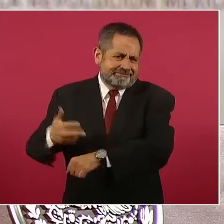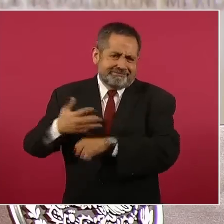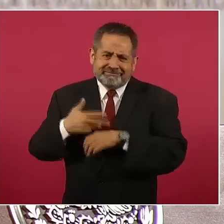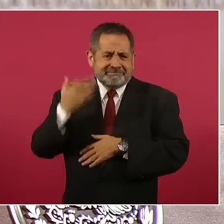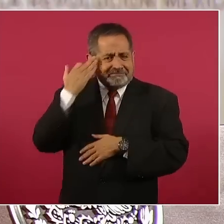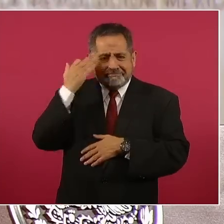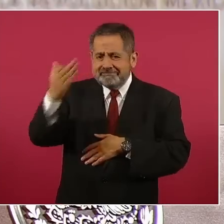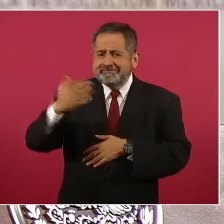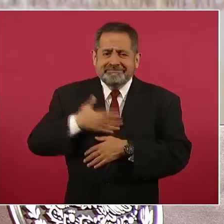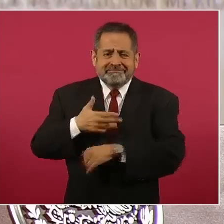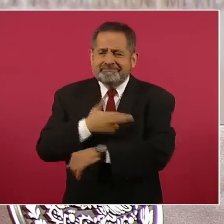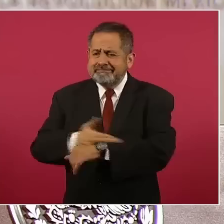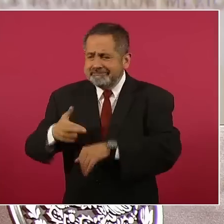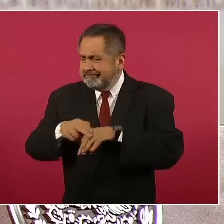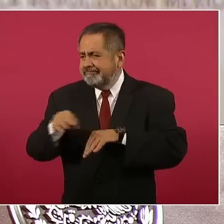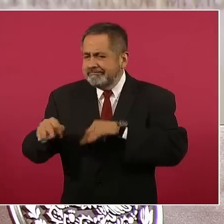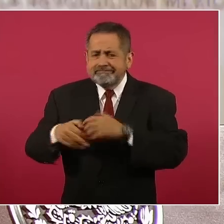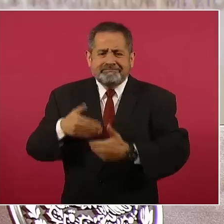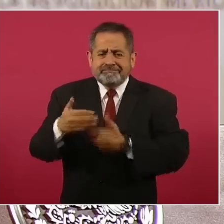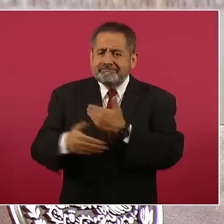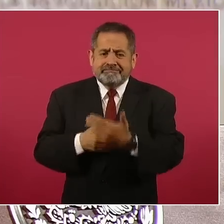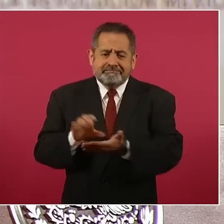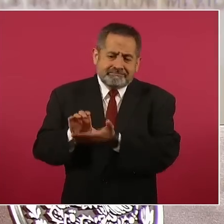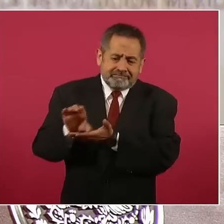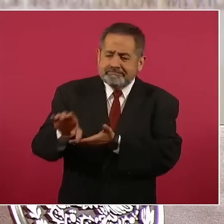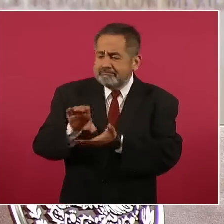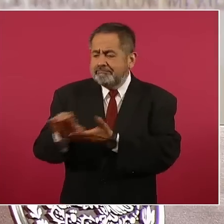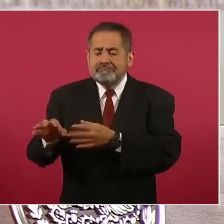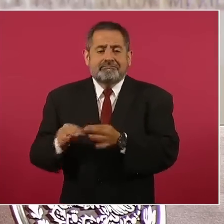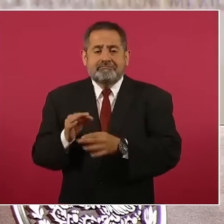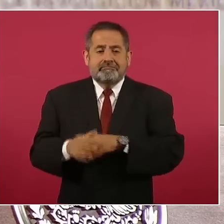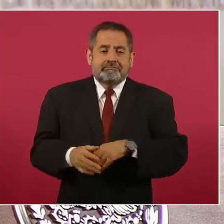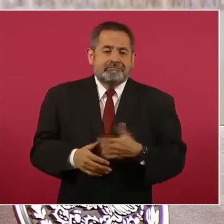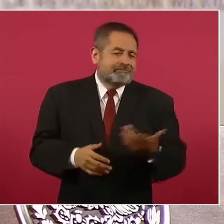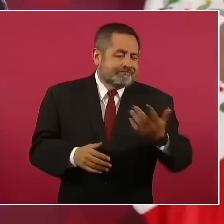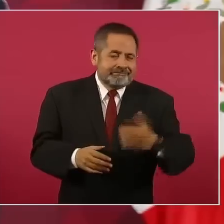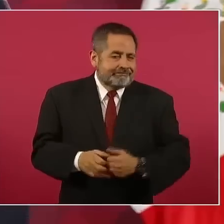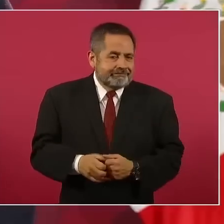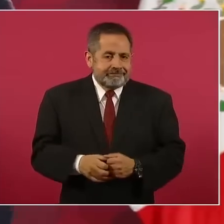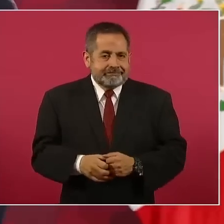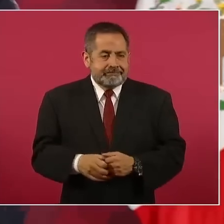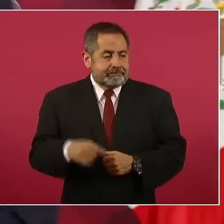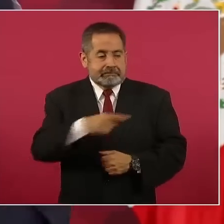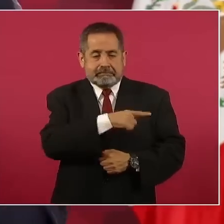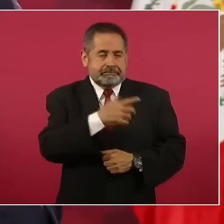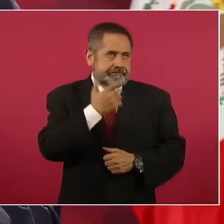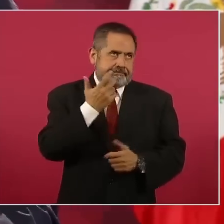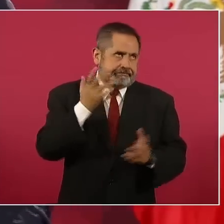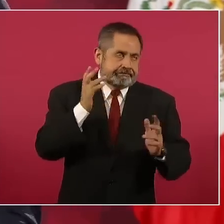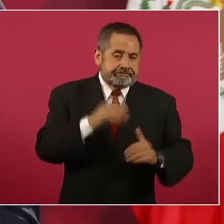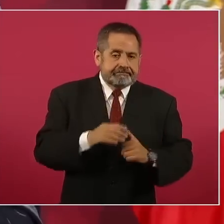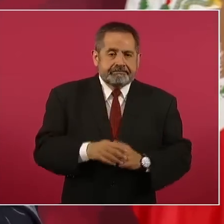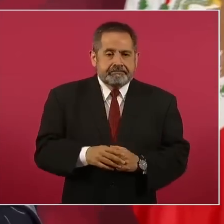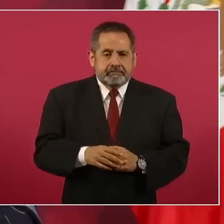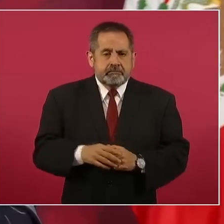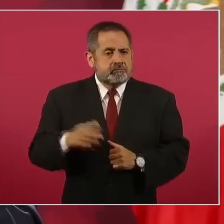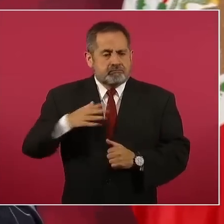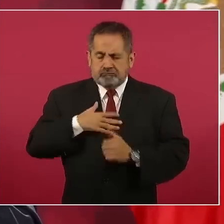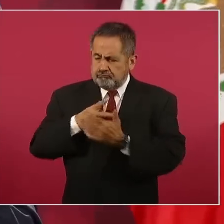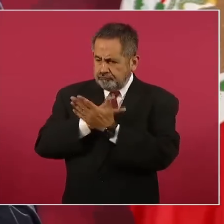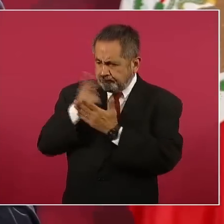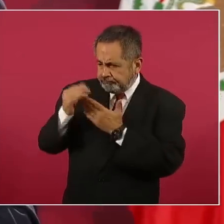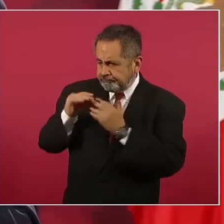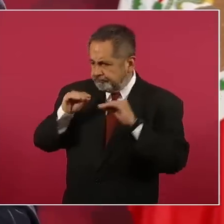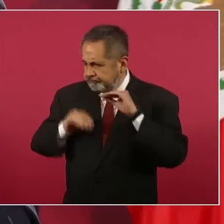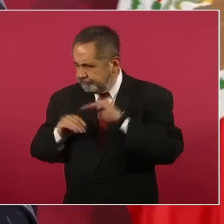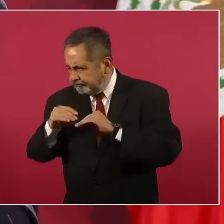proyectándolo y